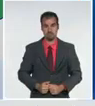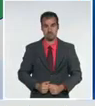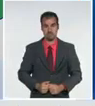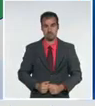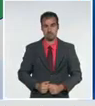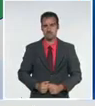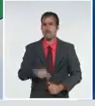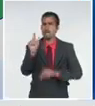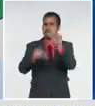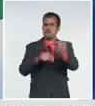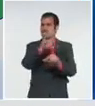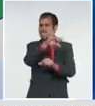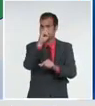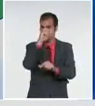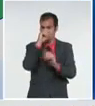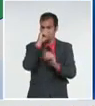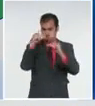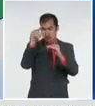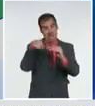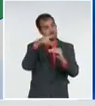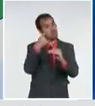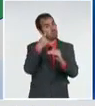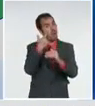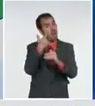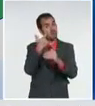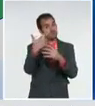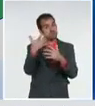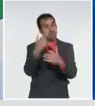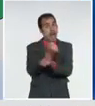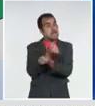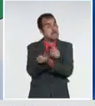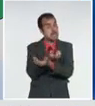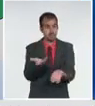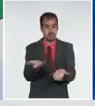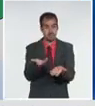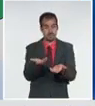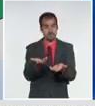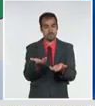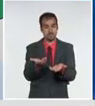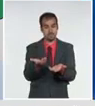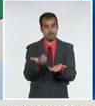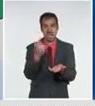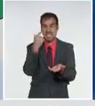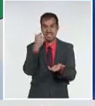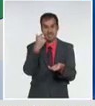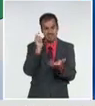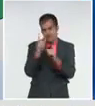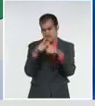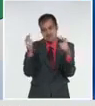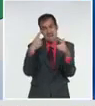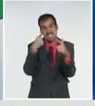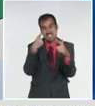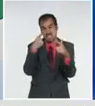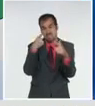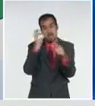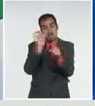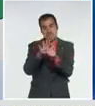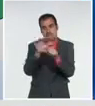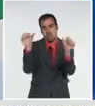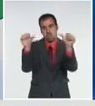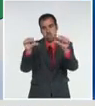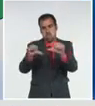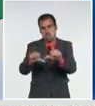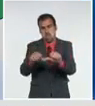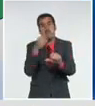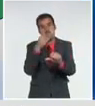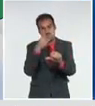que además creo que es fácil entender por qué, por la evolución generalmente tórpida que tienen algunos